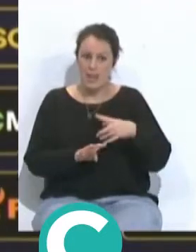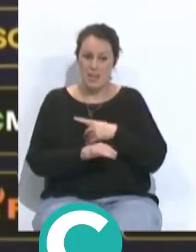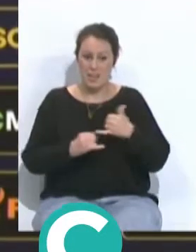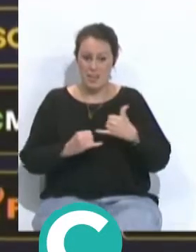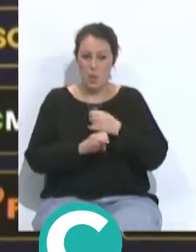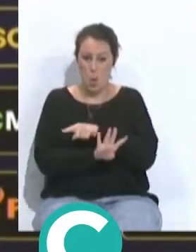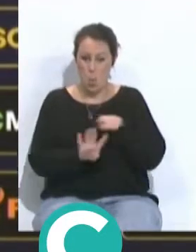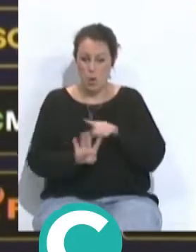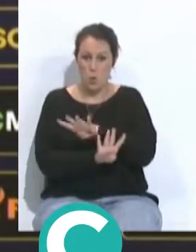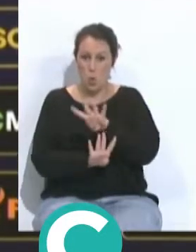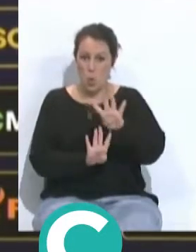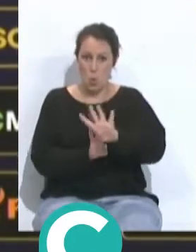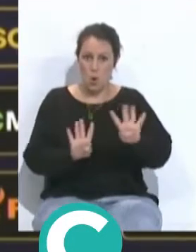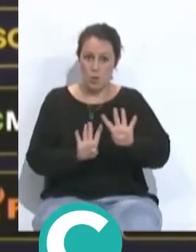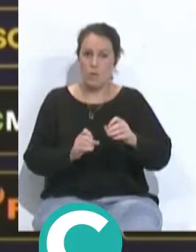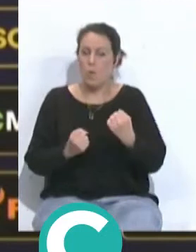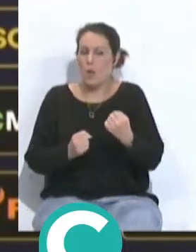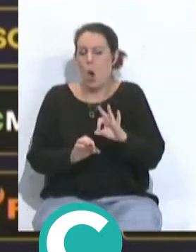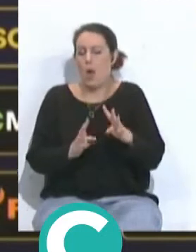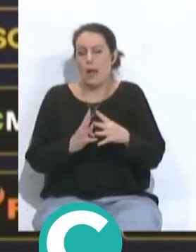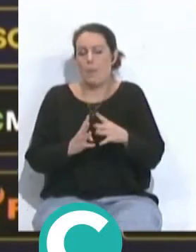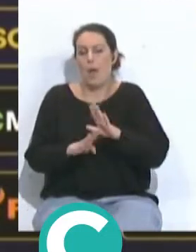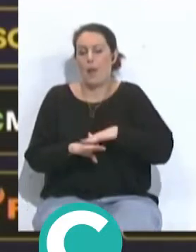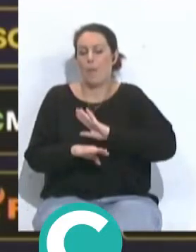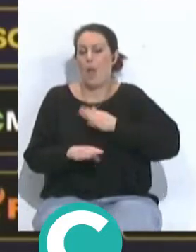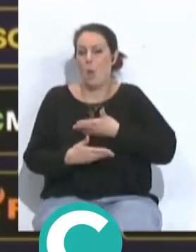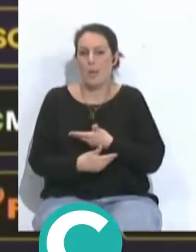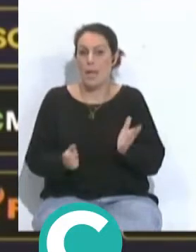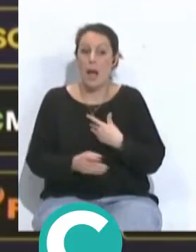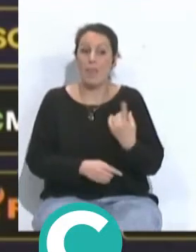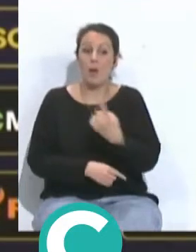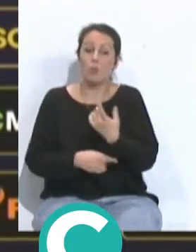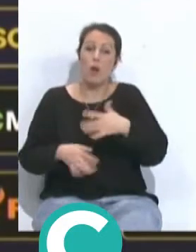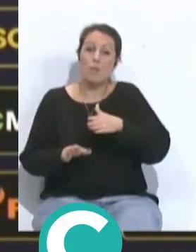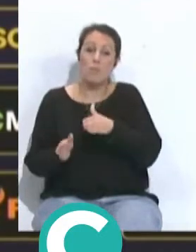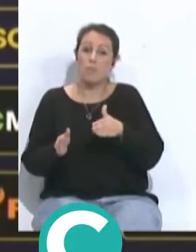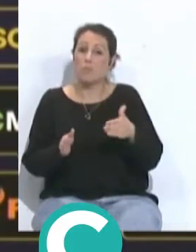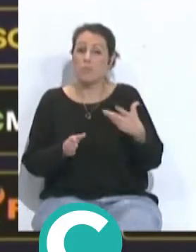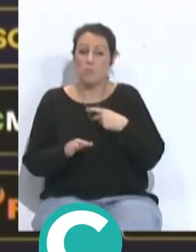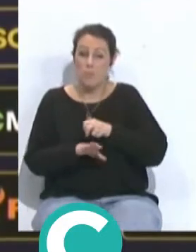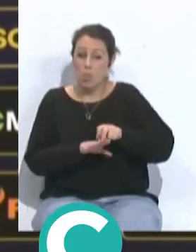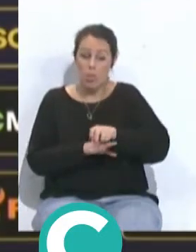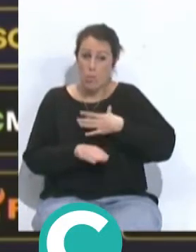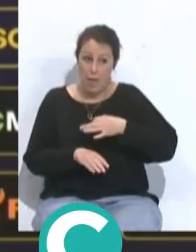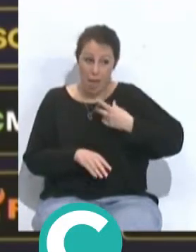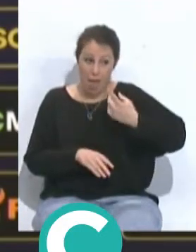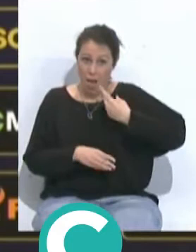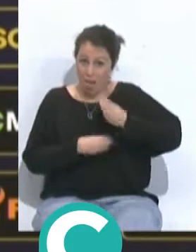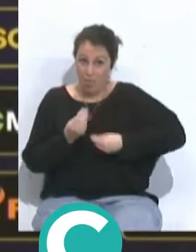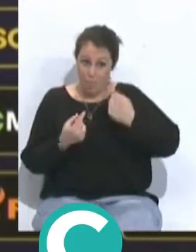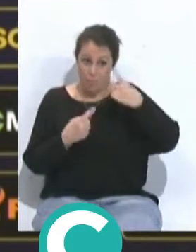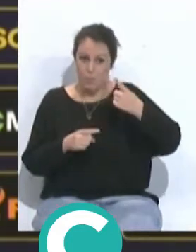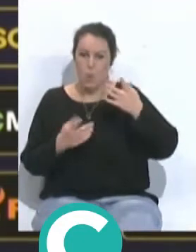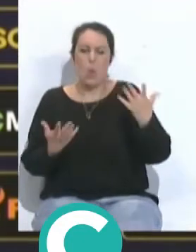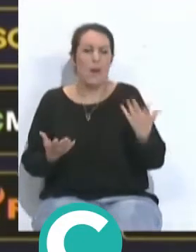o ese esquema que estemos preparando para mañana, y que cada uno, a pesar de esos movimientos que nos puedan hacer ellos, tener claro cuáles miales de